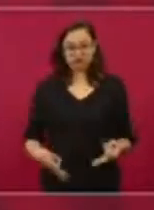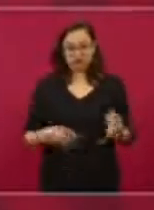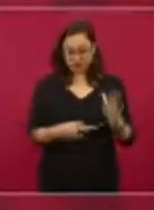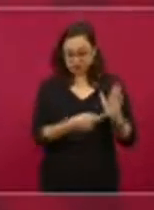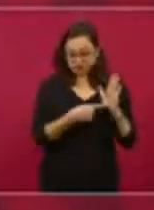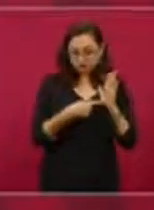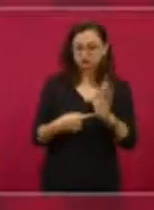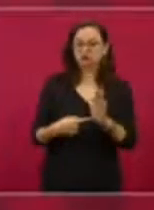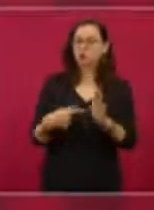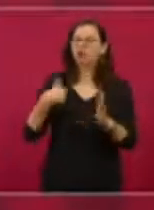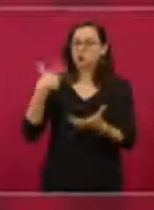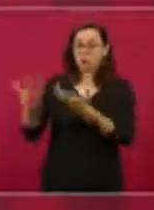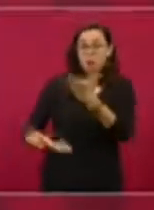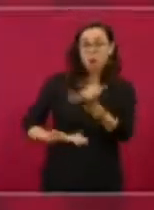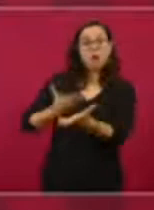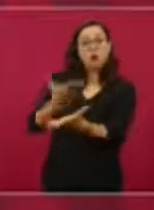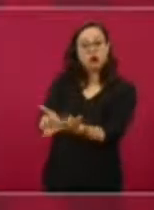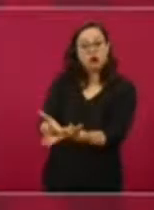austeridad.